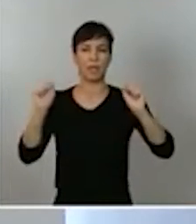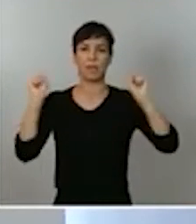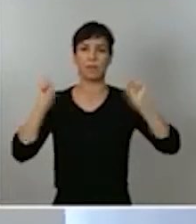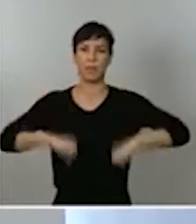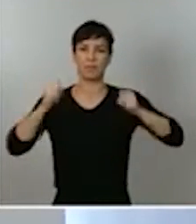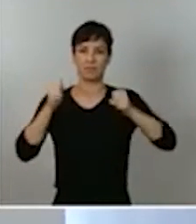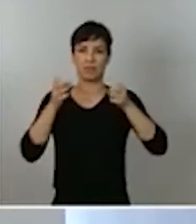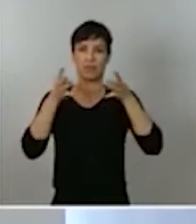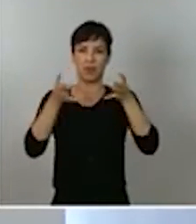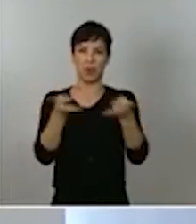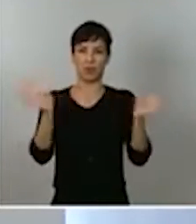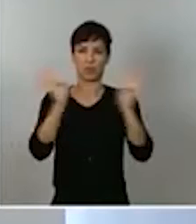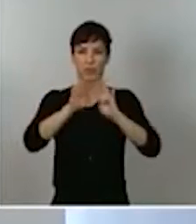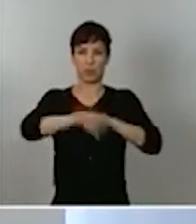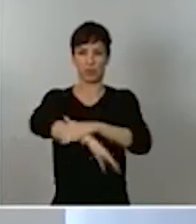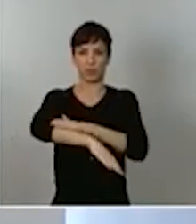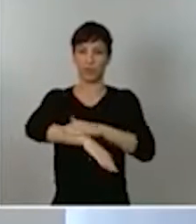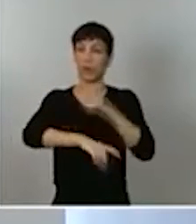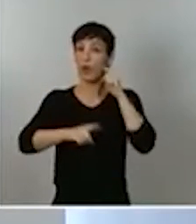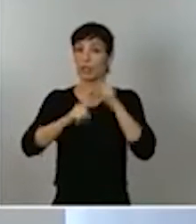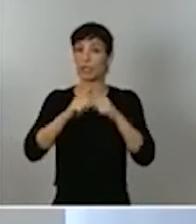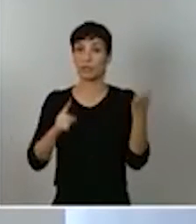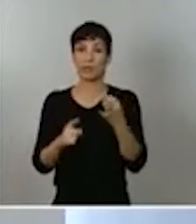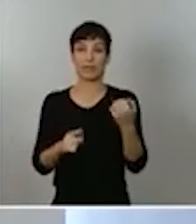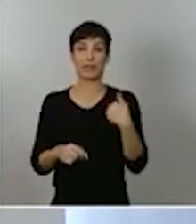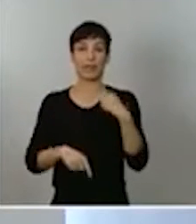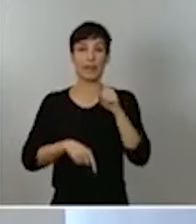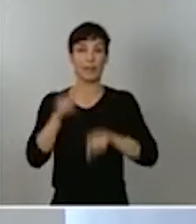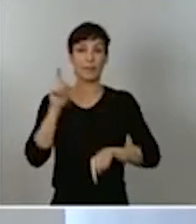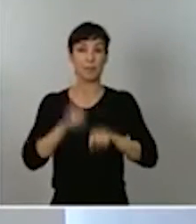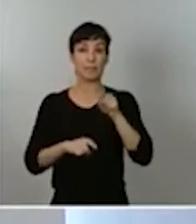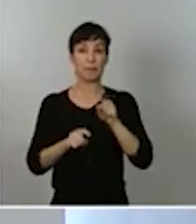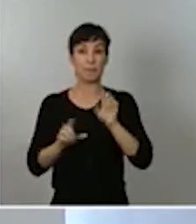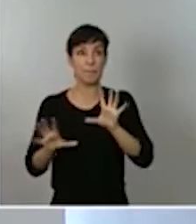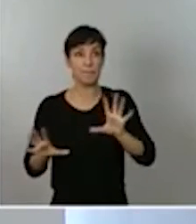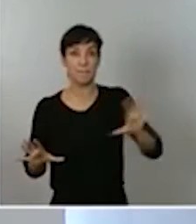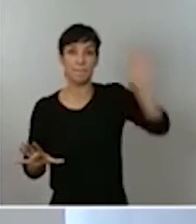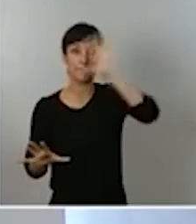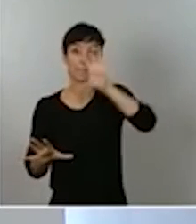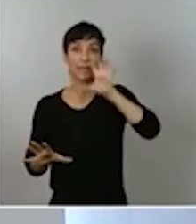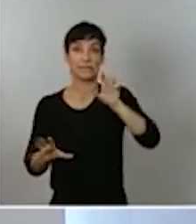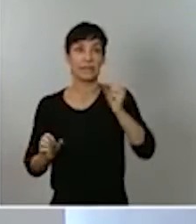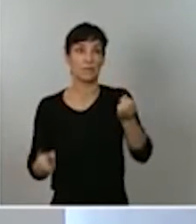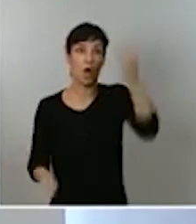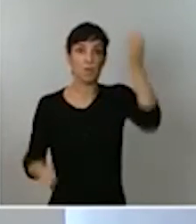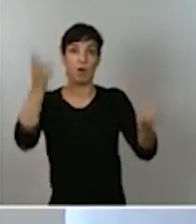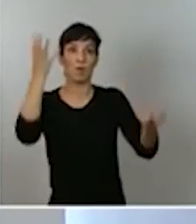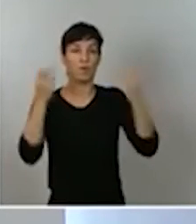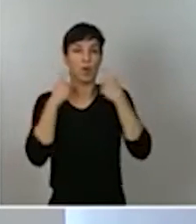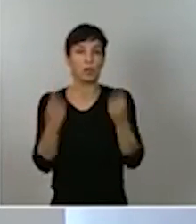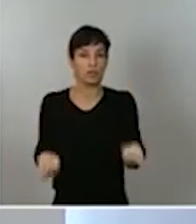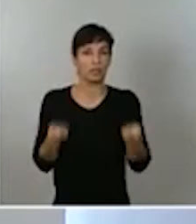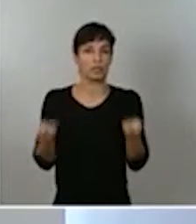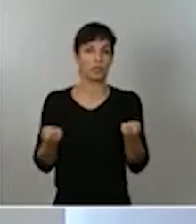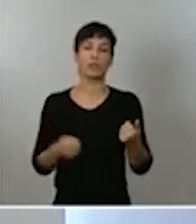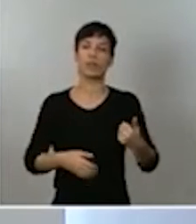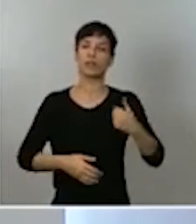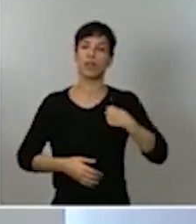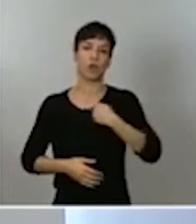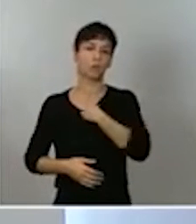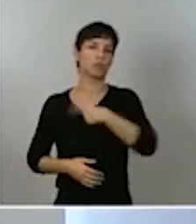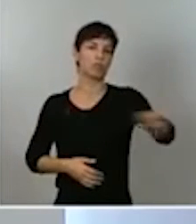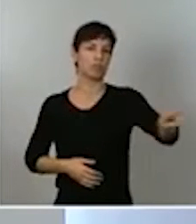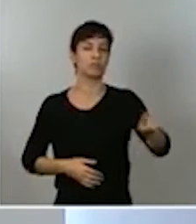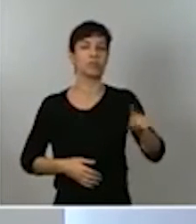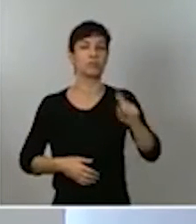contener los rebrotes en determinados puntos del país, se ha ordenado el despliegue, he ordenado el despliegue de los efectivos de